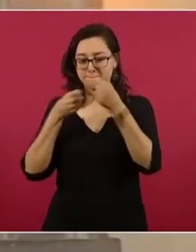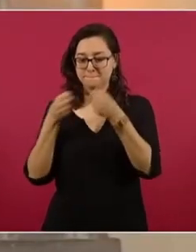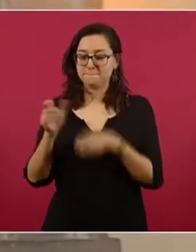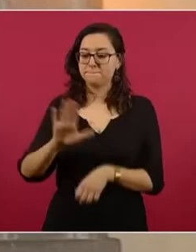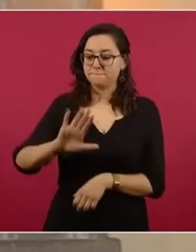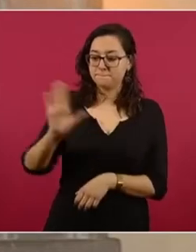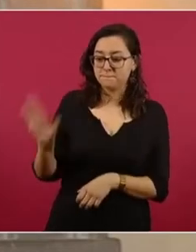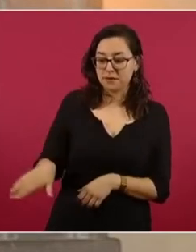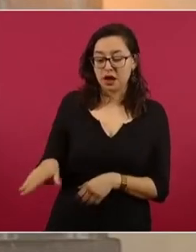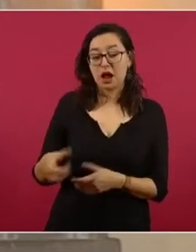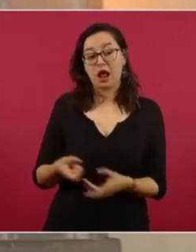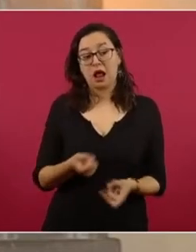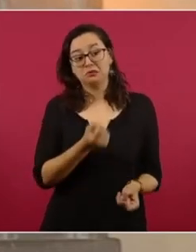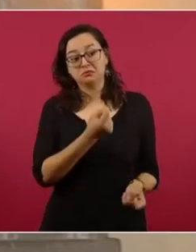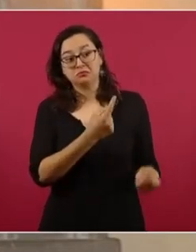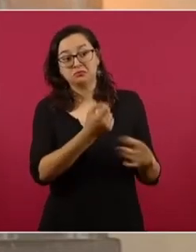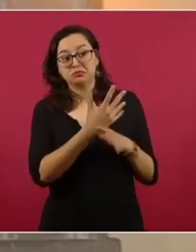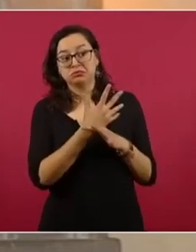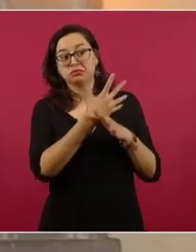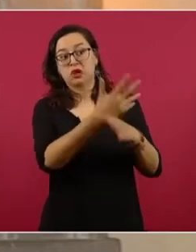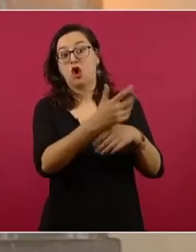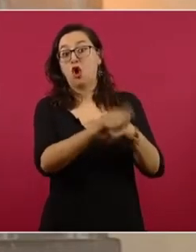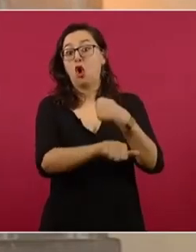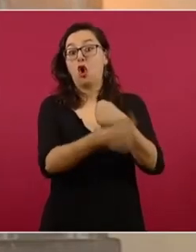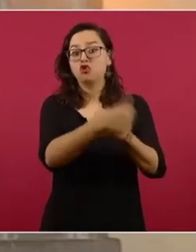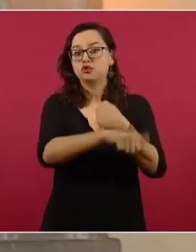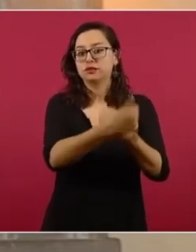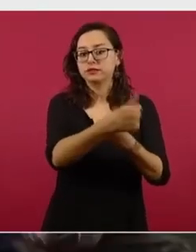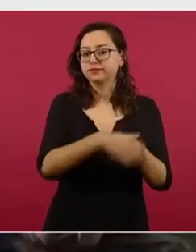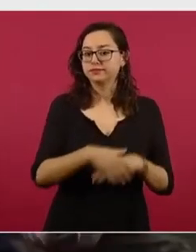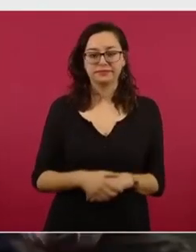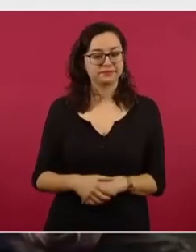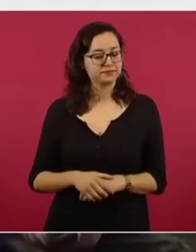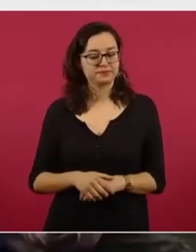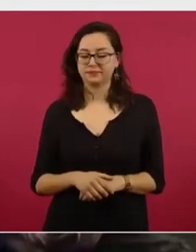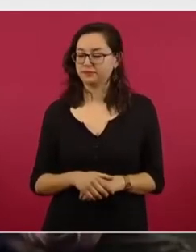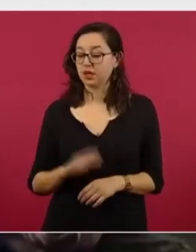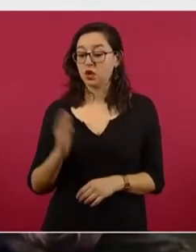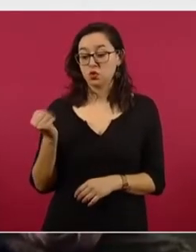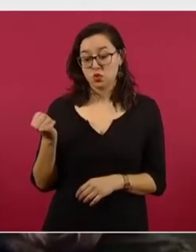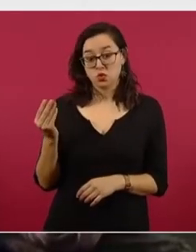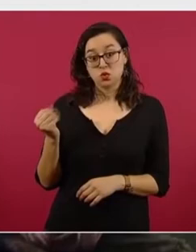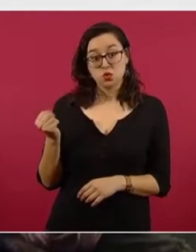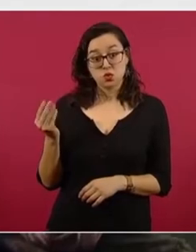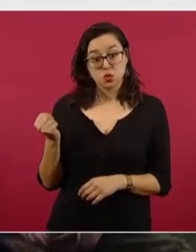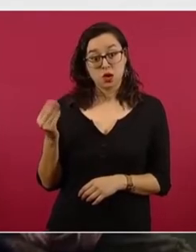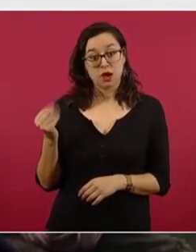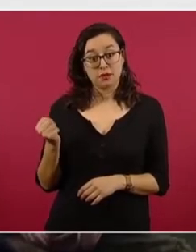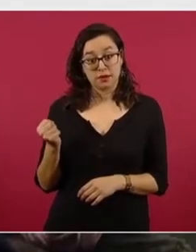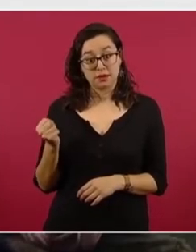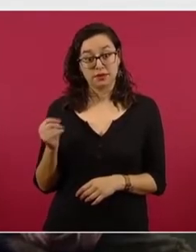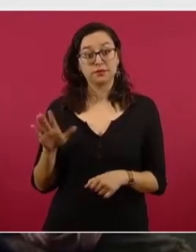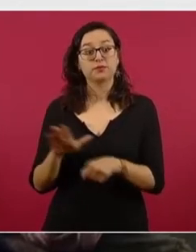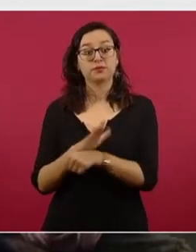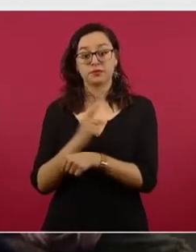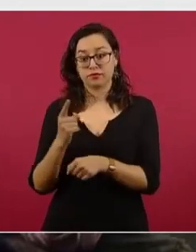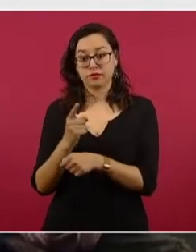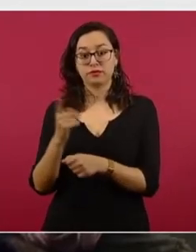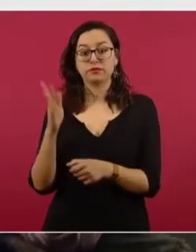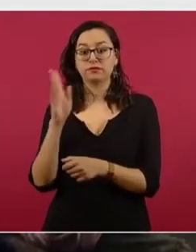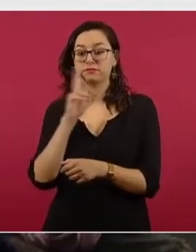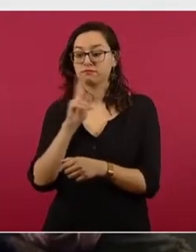que son once, nosotros señalamos que son nueve porque todos están soportados